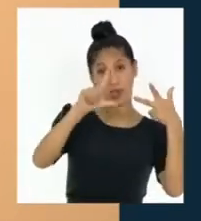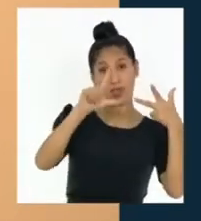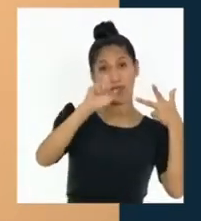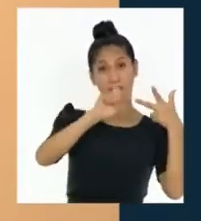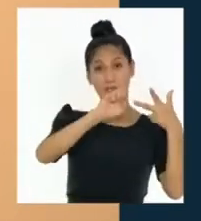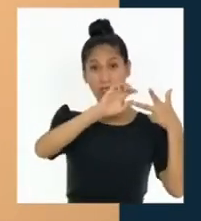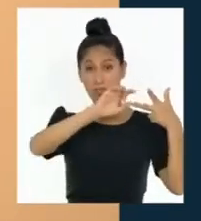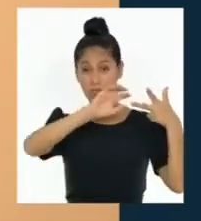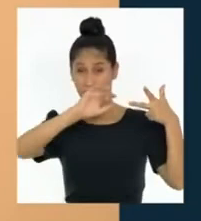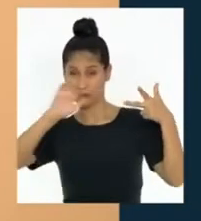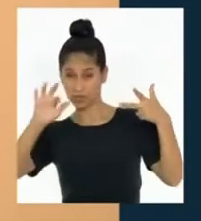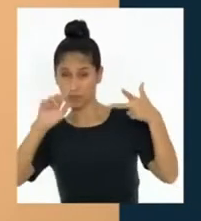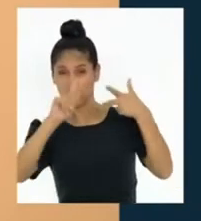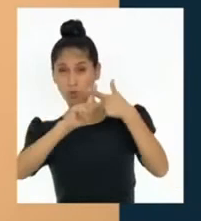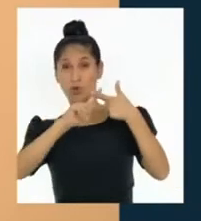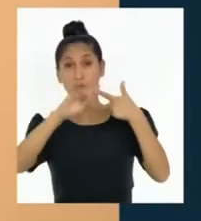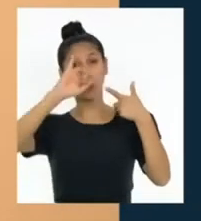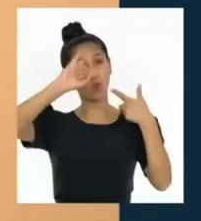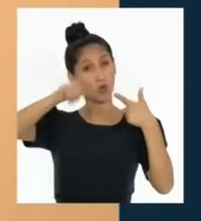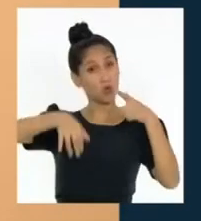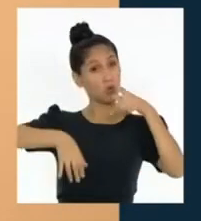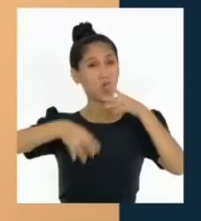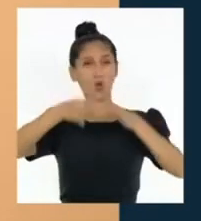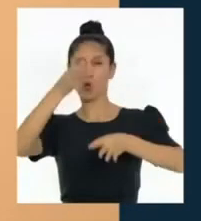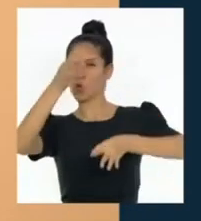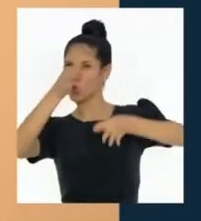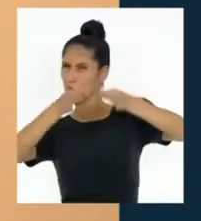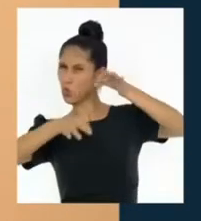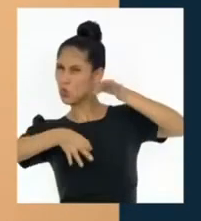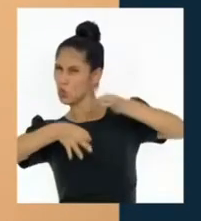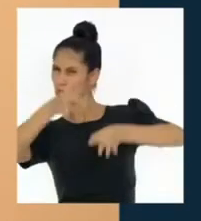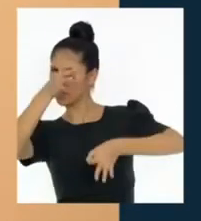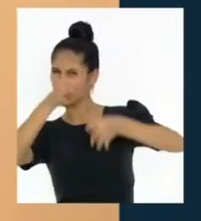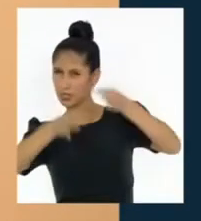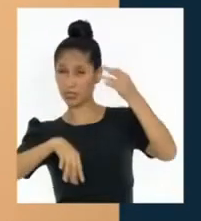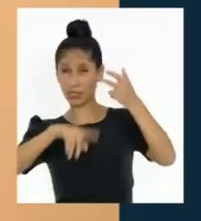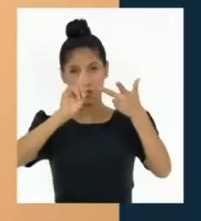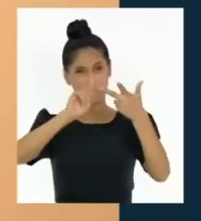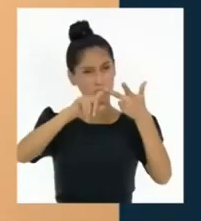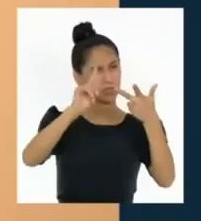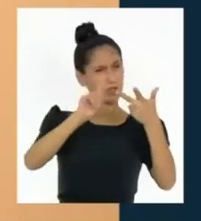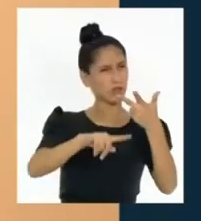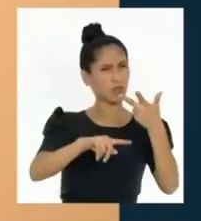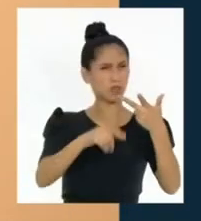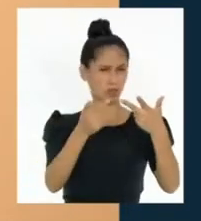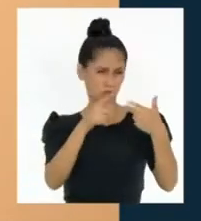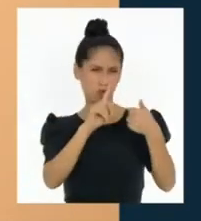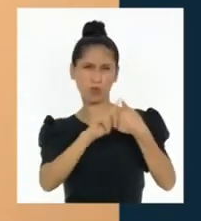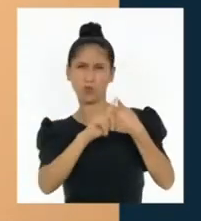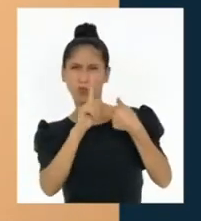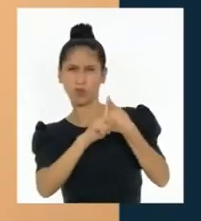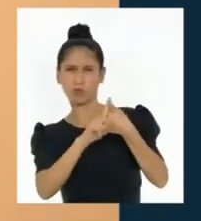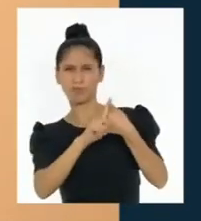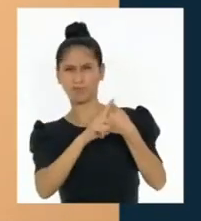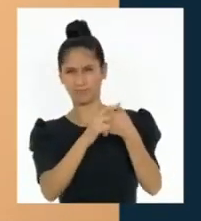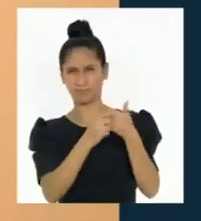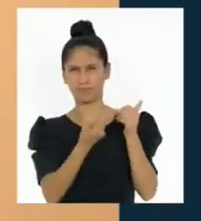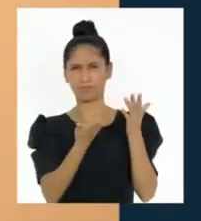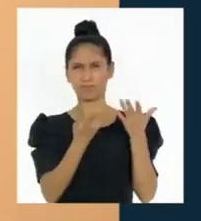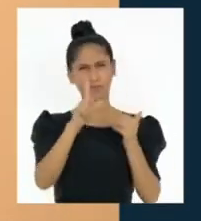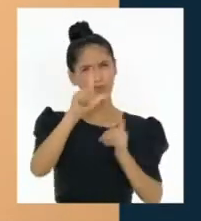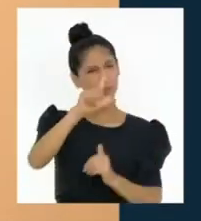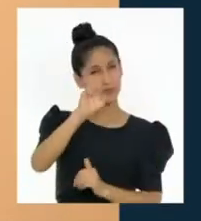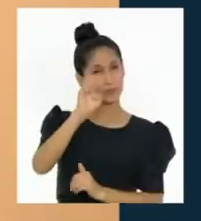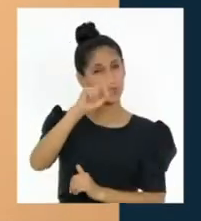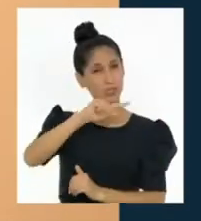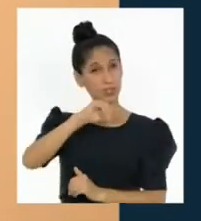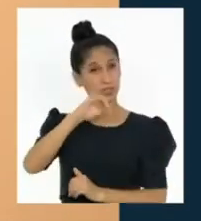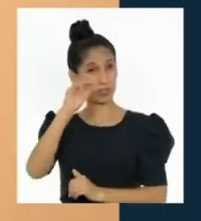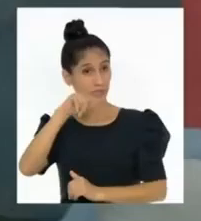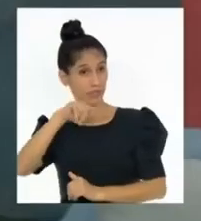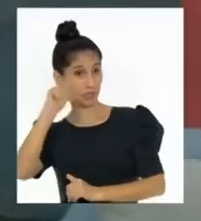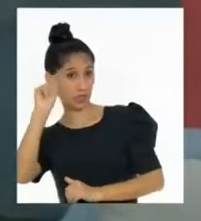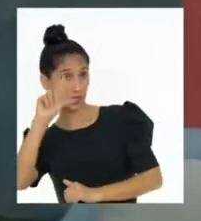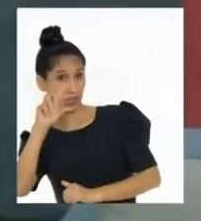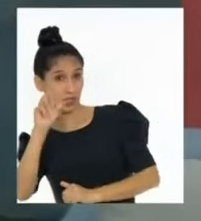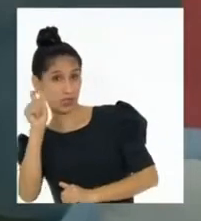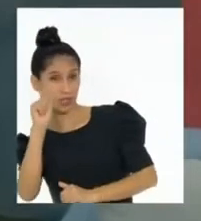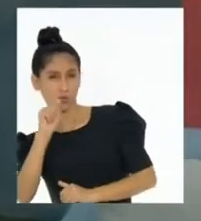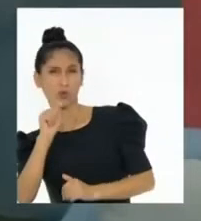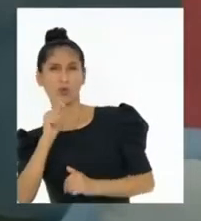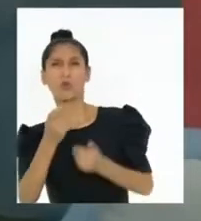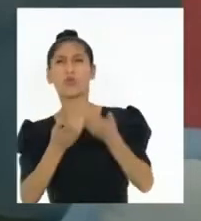El objetivo es diferenciar e independizar funciones para evitar la acumulación de poder.